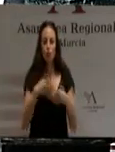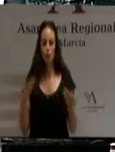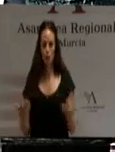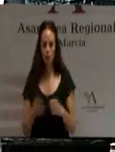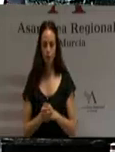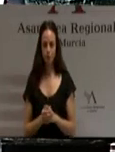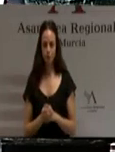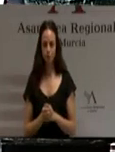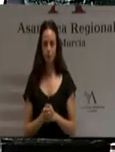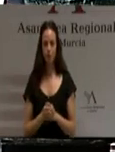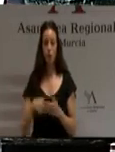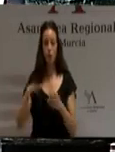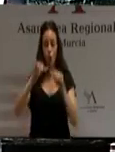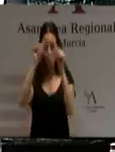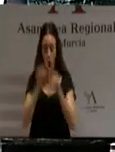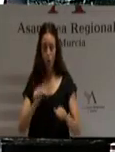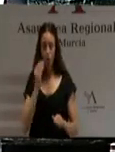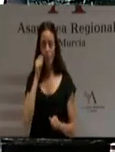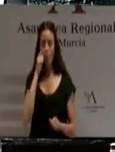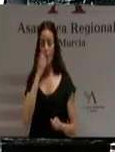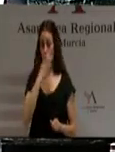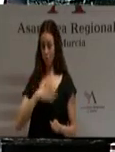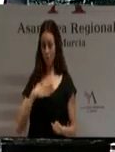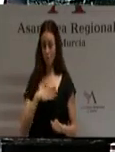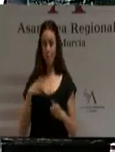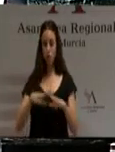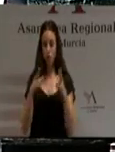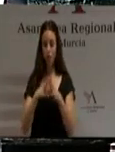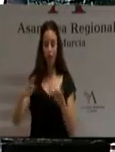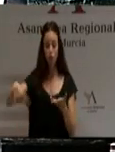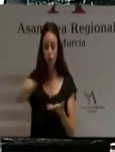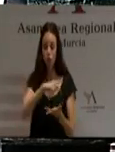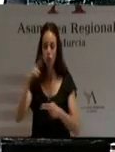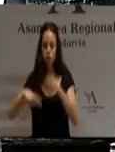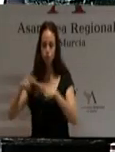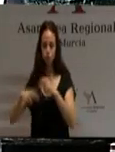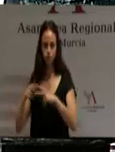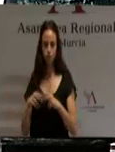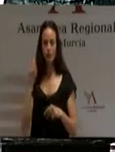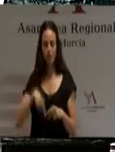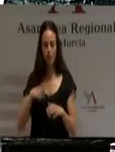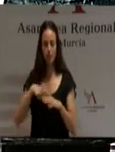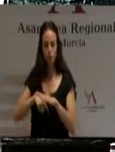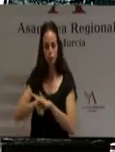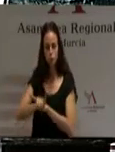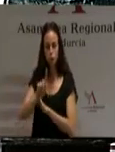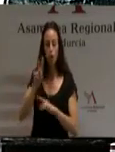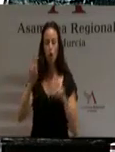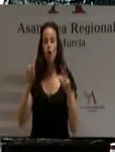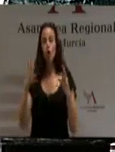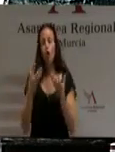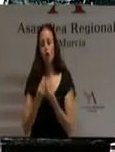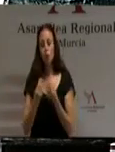resienta el modelo de bienestar social que con tanto esfuerzo hemos construido entre todos. Avanzaremos en la reducción del número de organismos